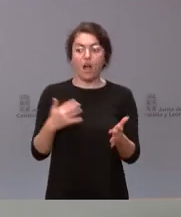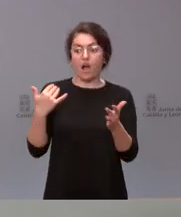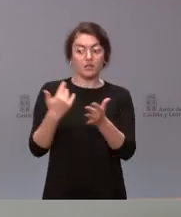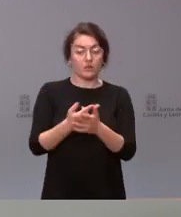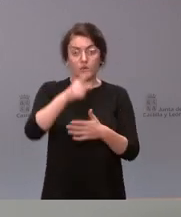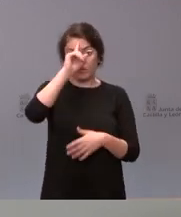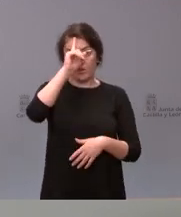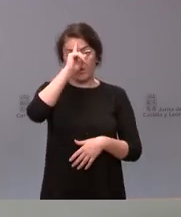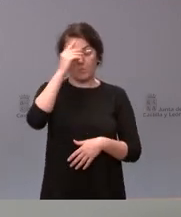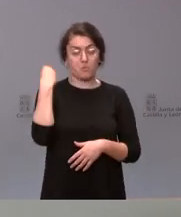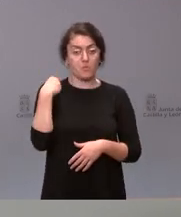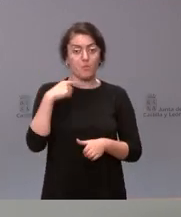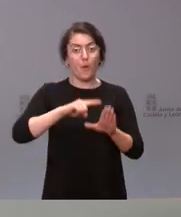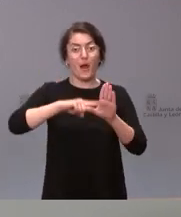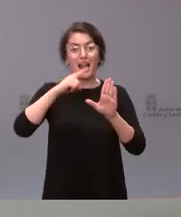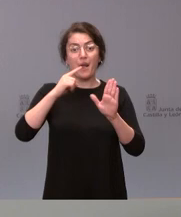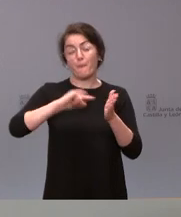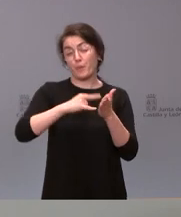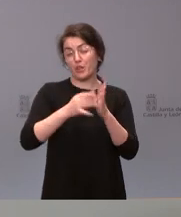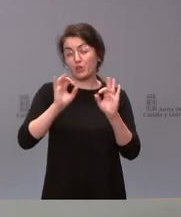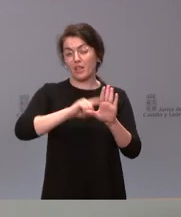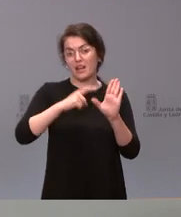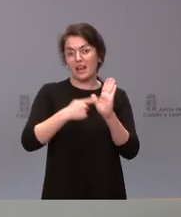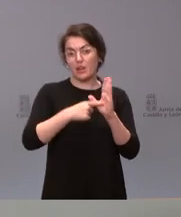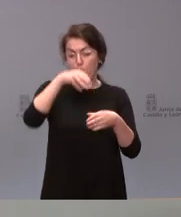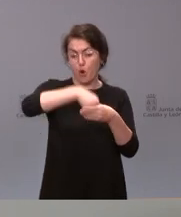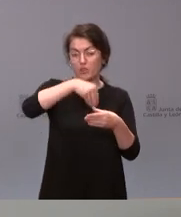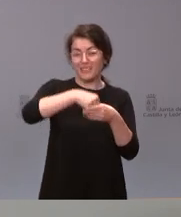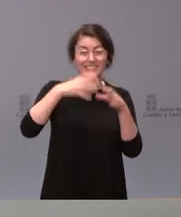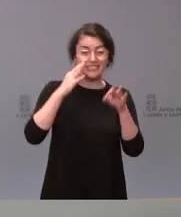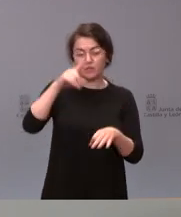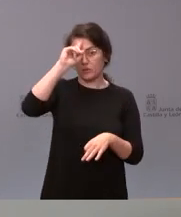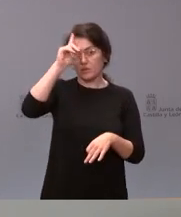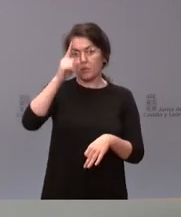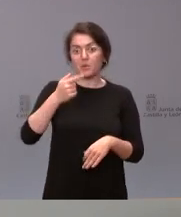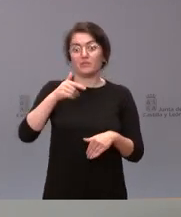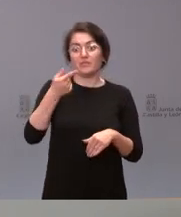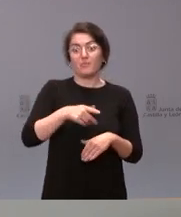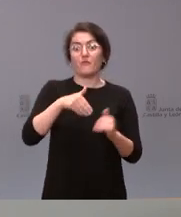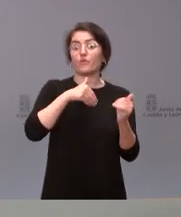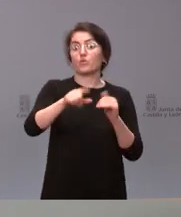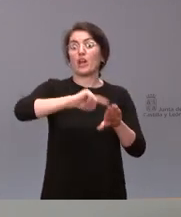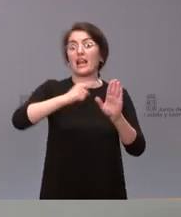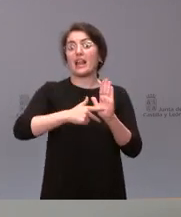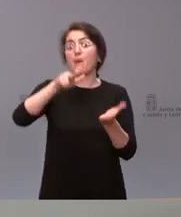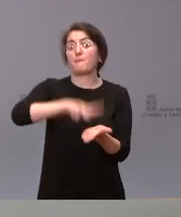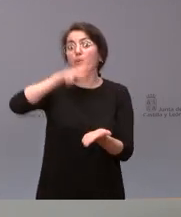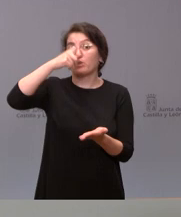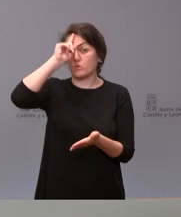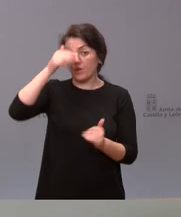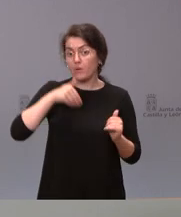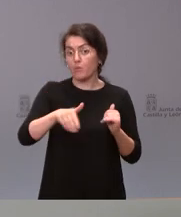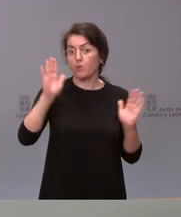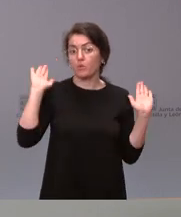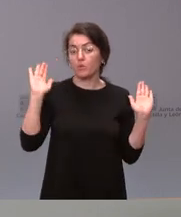contenido preciso del proyecto de ley, mucho menos sabemos cuál va a ser la aprobación definitiva de la ley y, por tanto, en